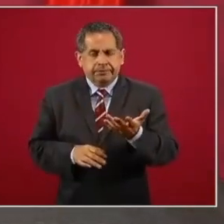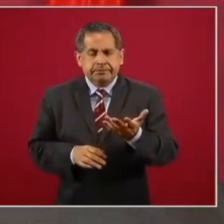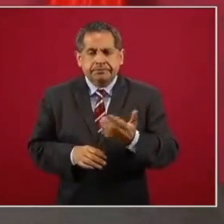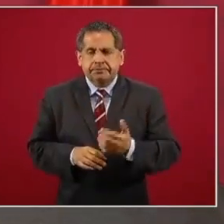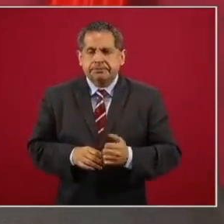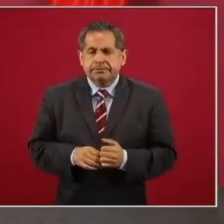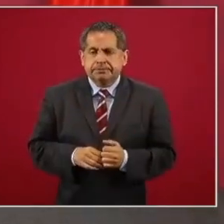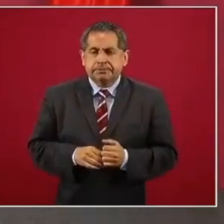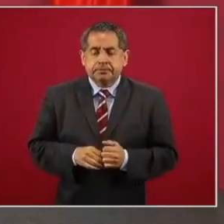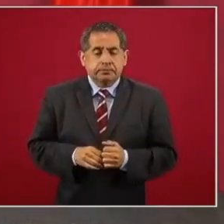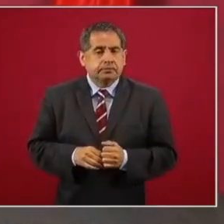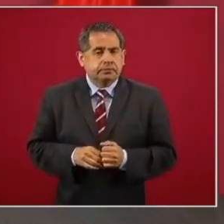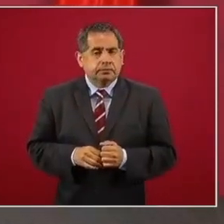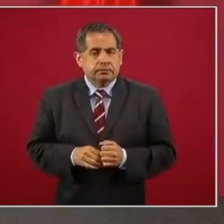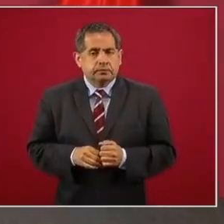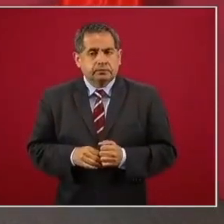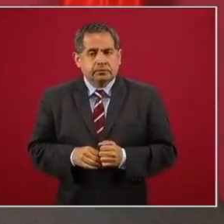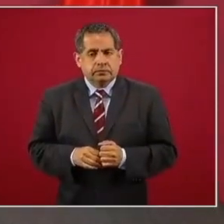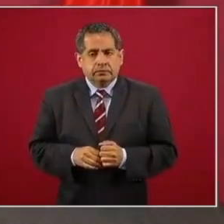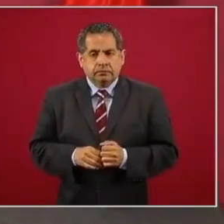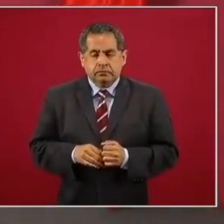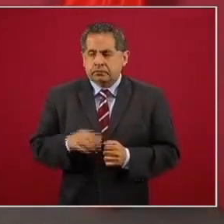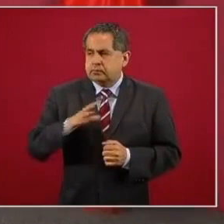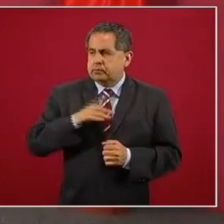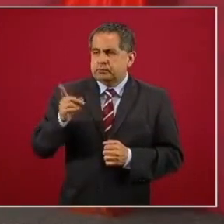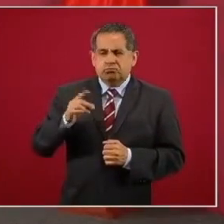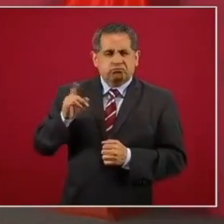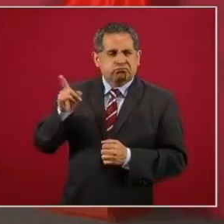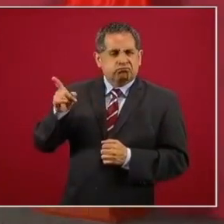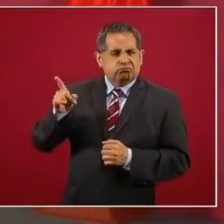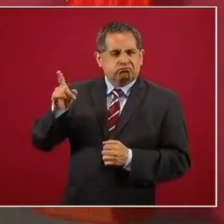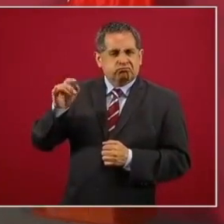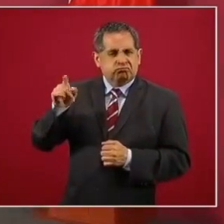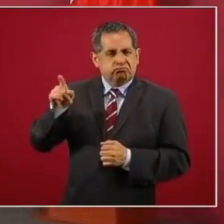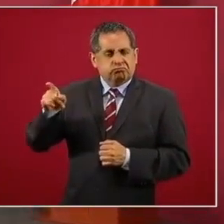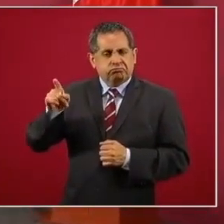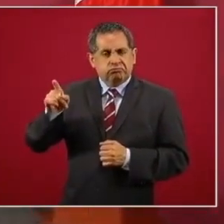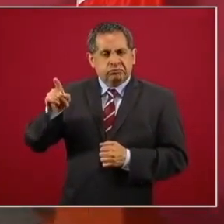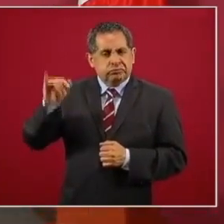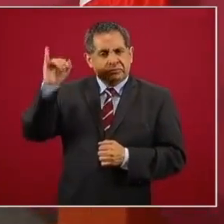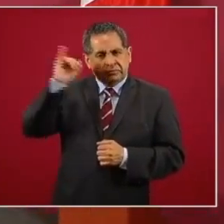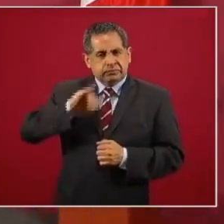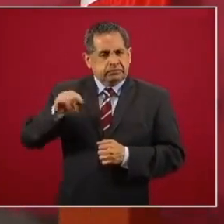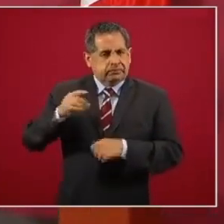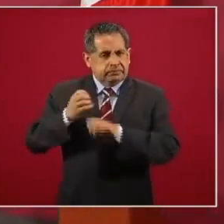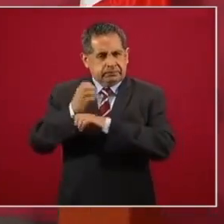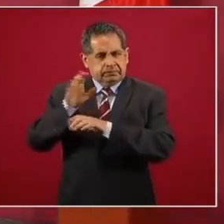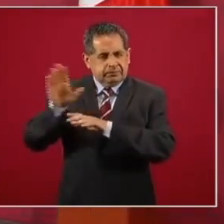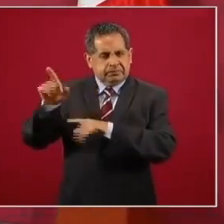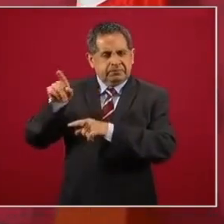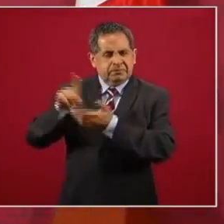Hay un jefe de Estado que padeció